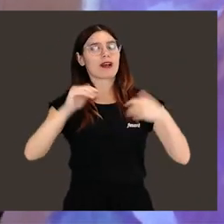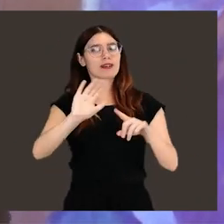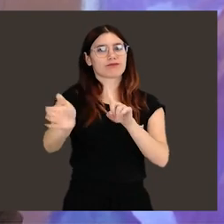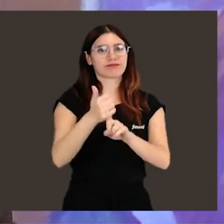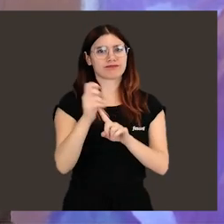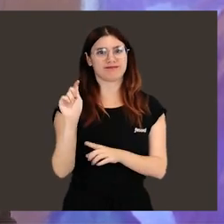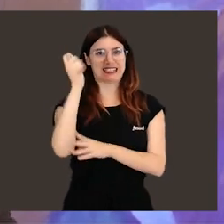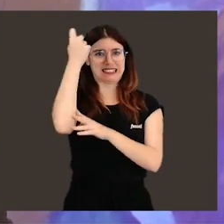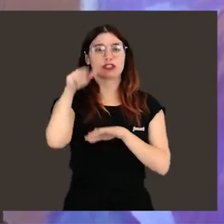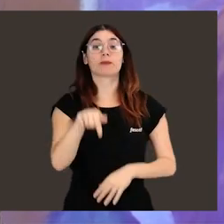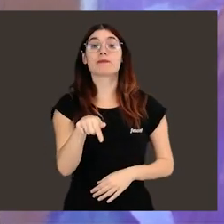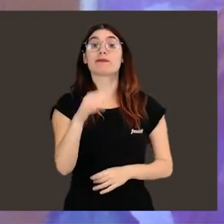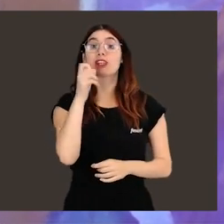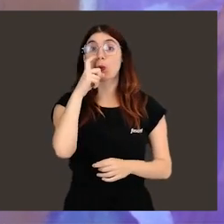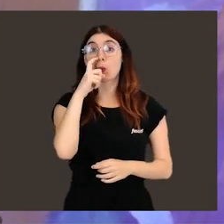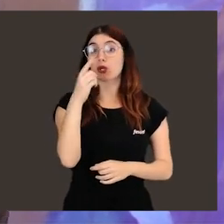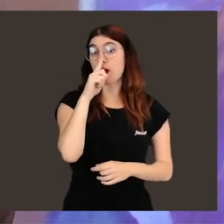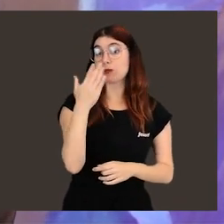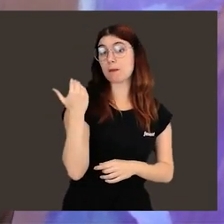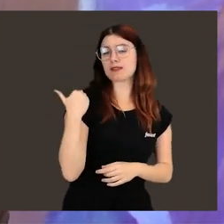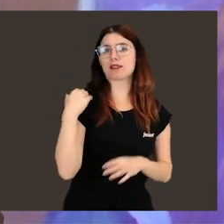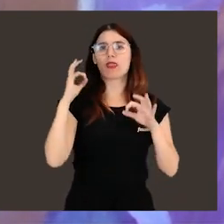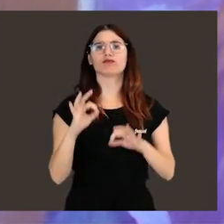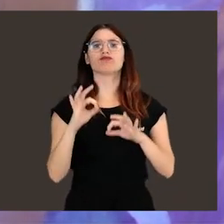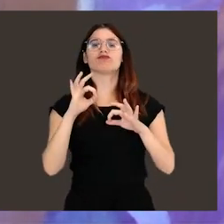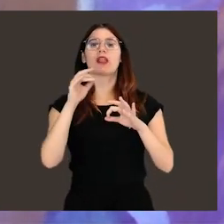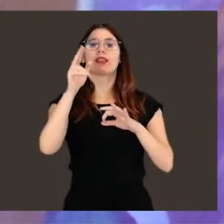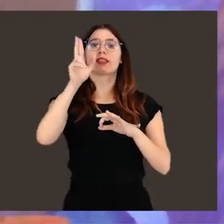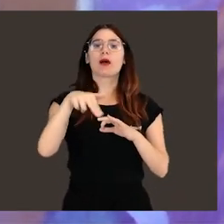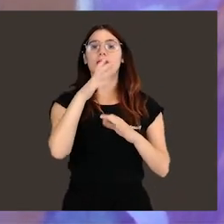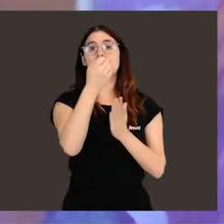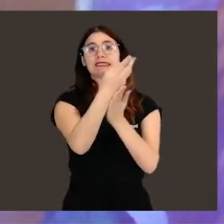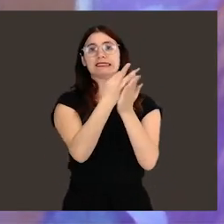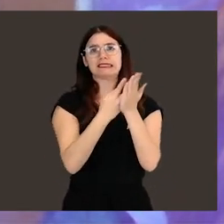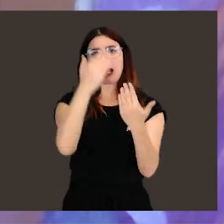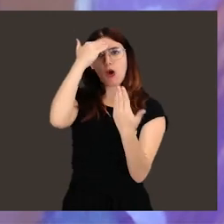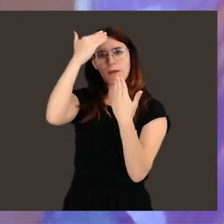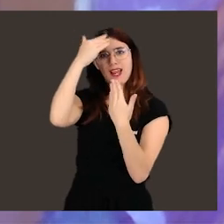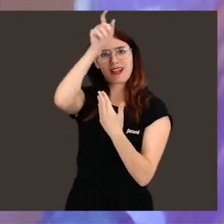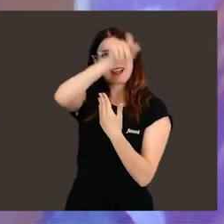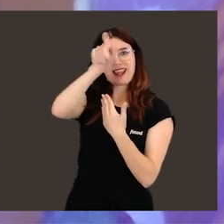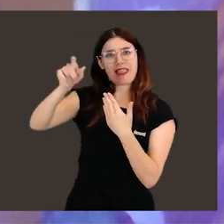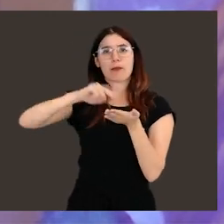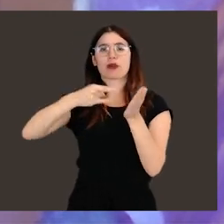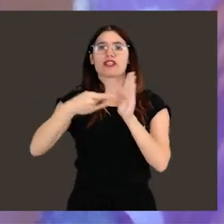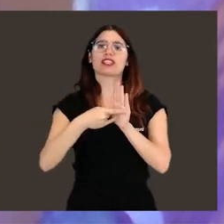española en conseguirlo. En junio del año pasado pasó a formar parte de la lista de homenajeadas por el